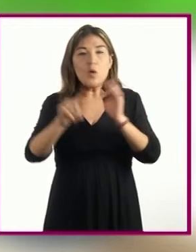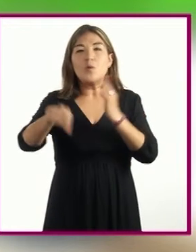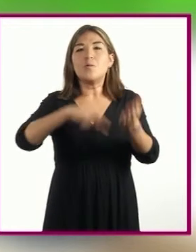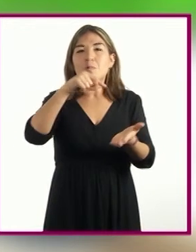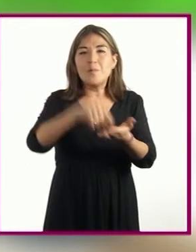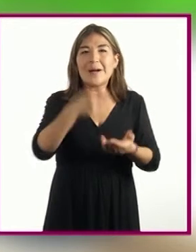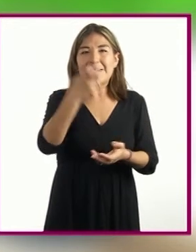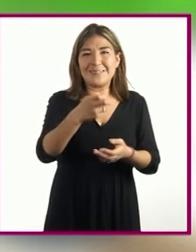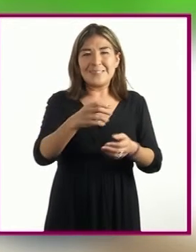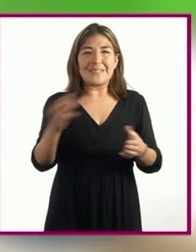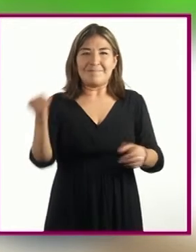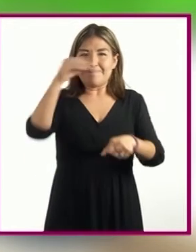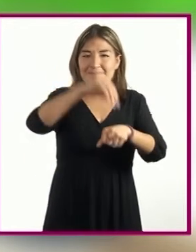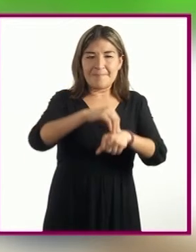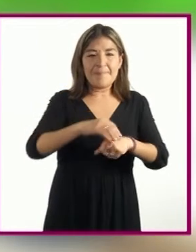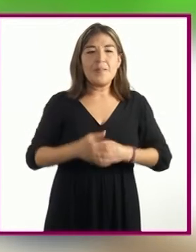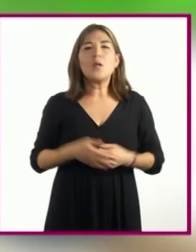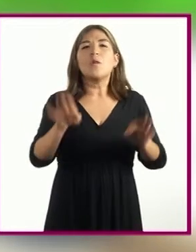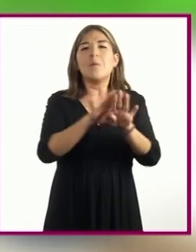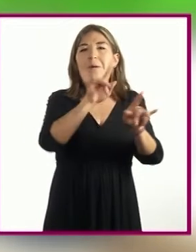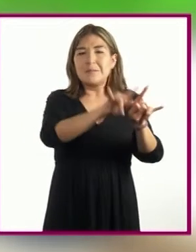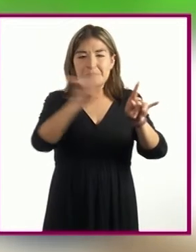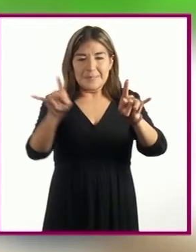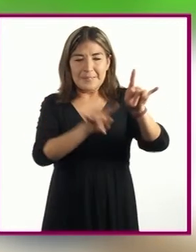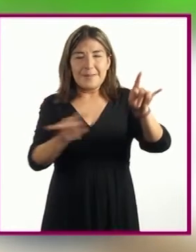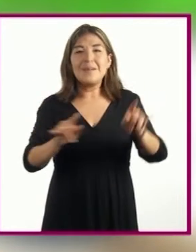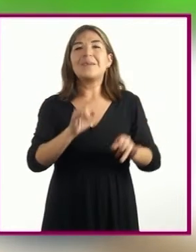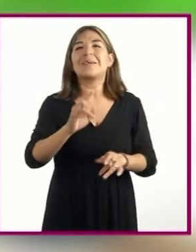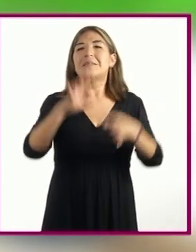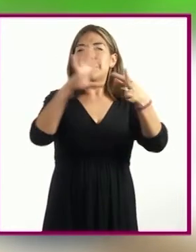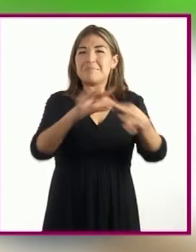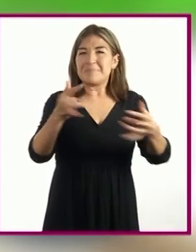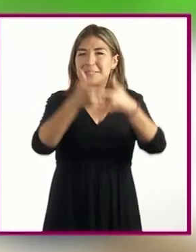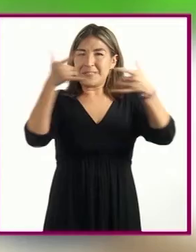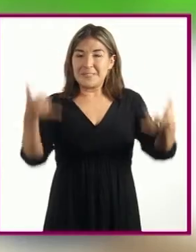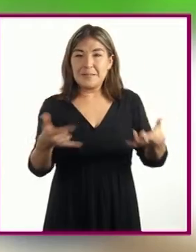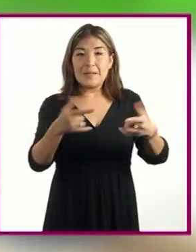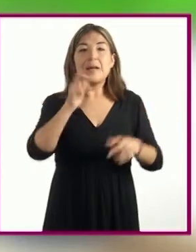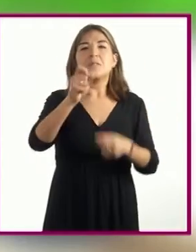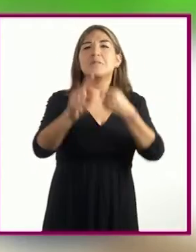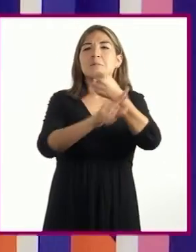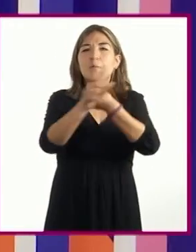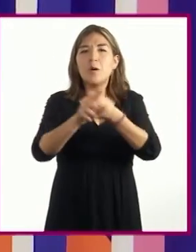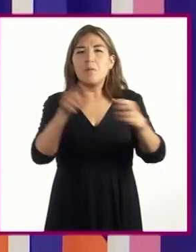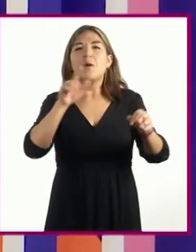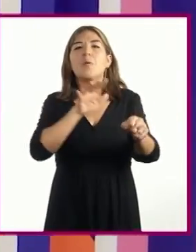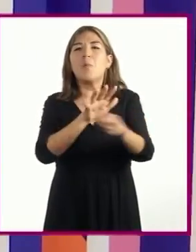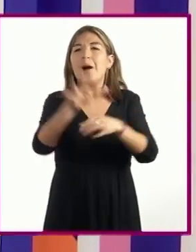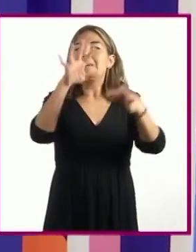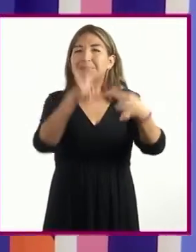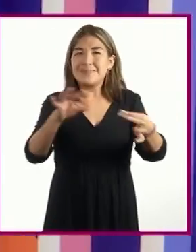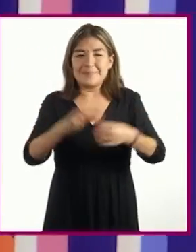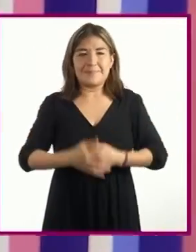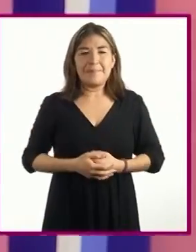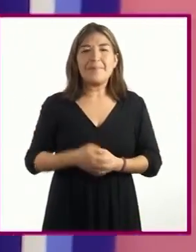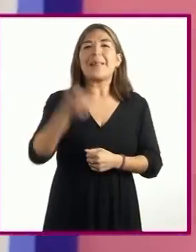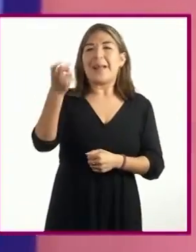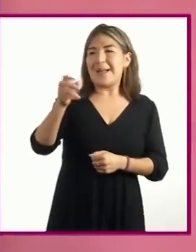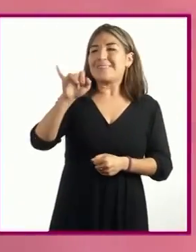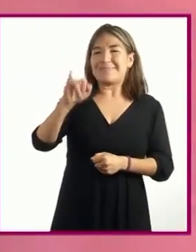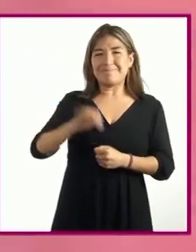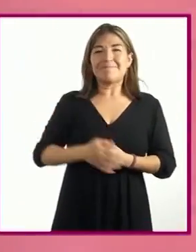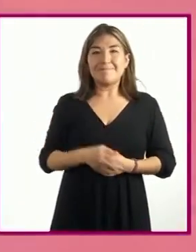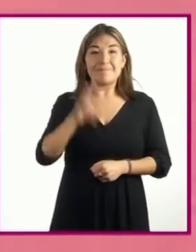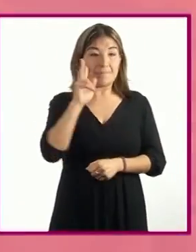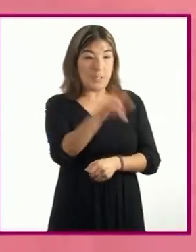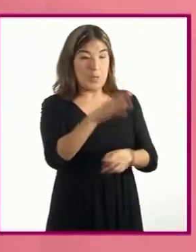que aparecerían en un extracto de la narración y enfatizó la situación de lo que se cuenta exacto maestra de hecho en esta